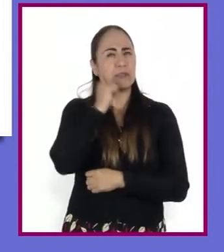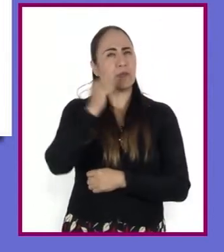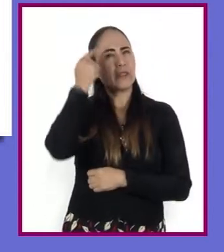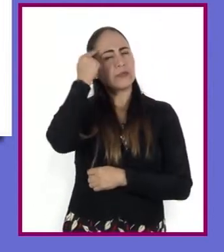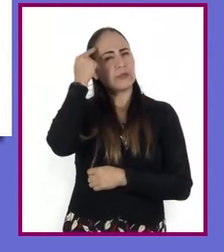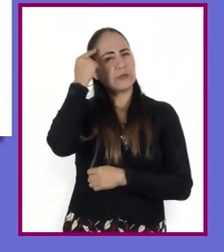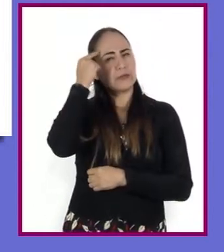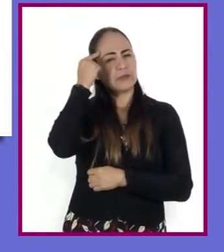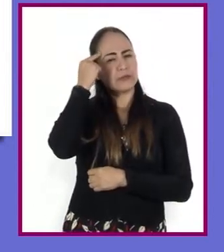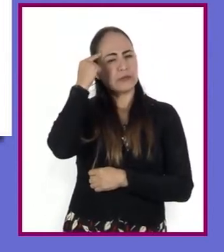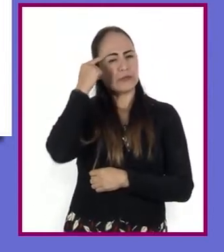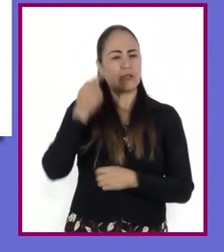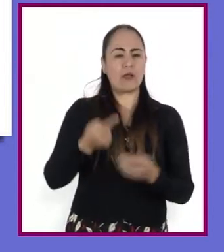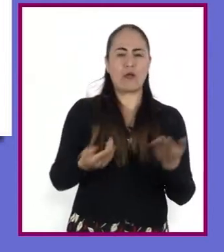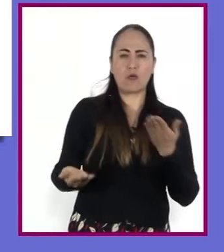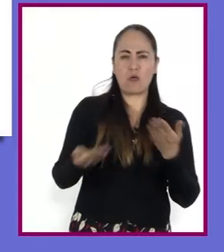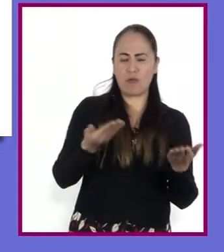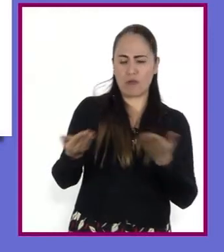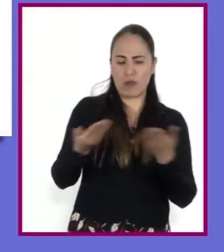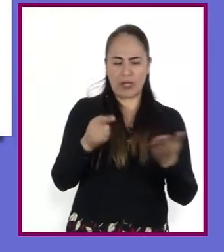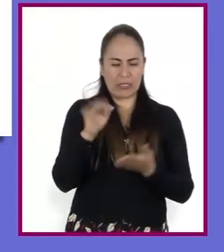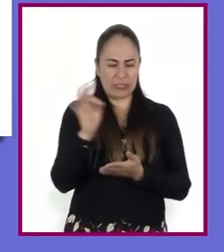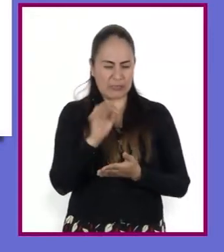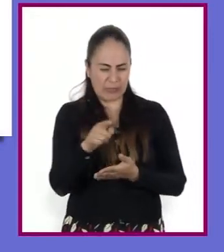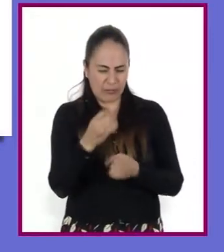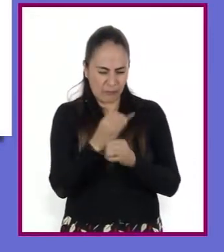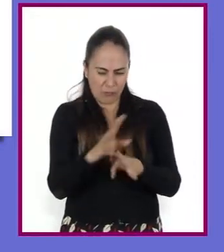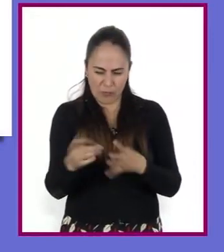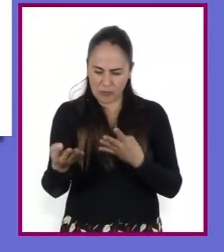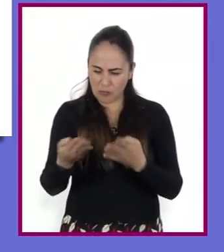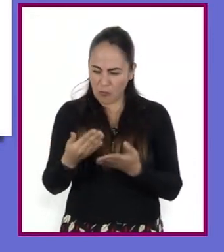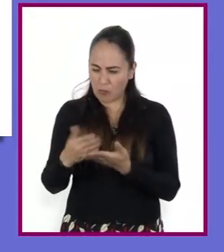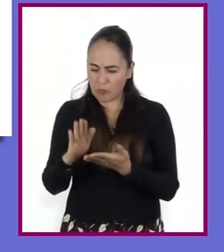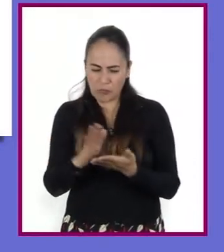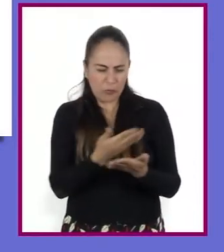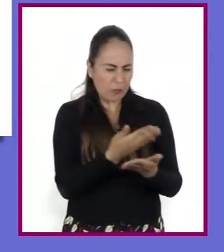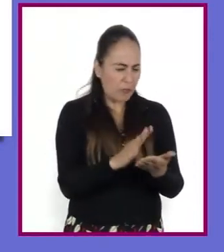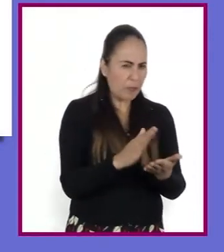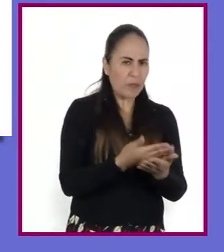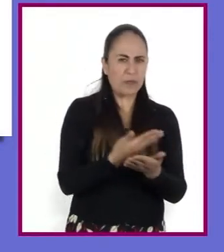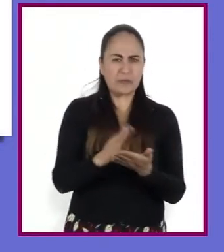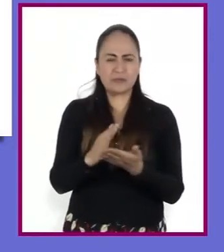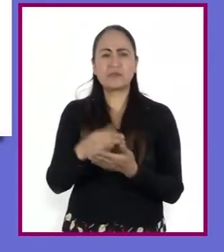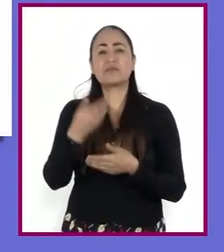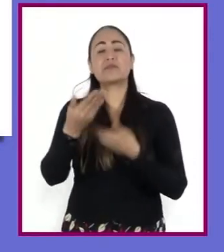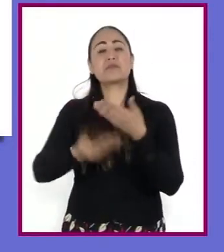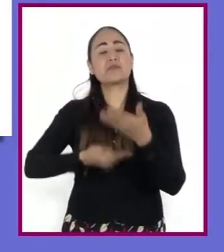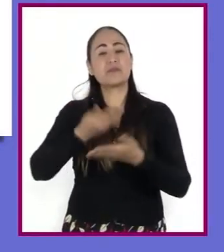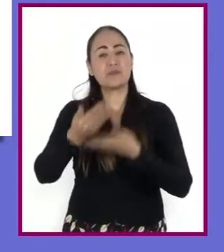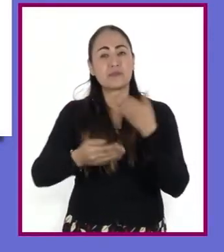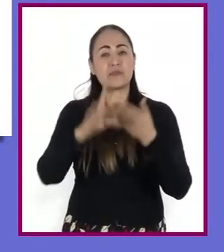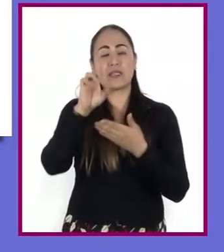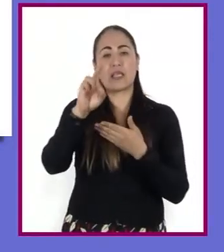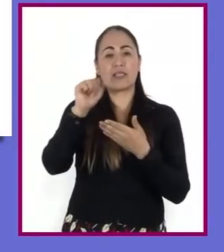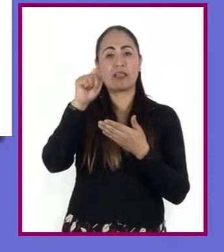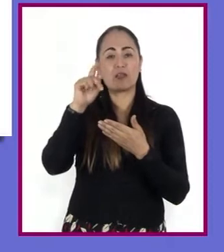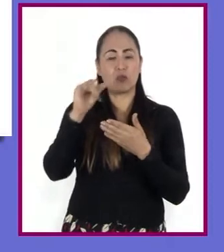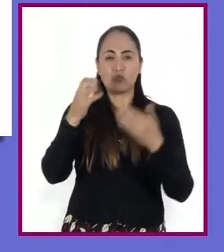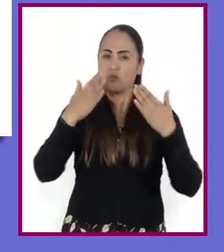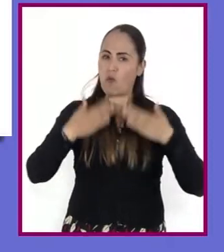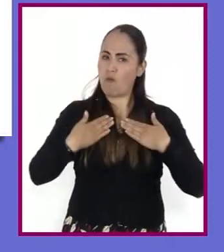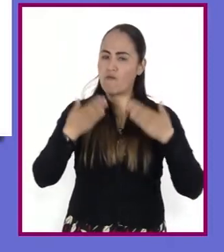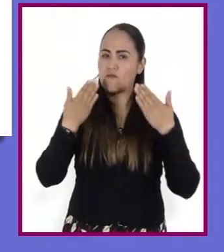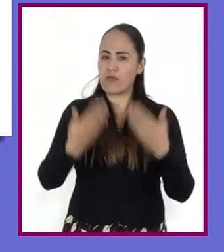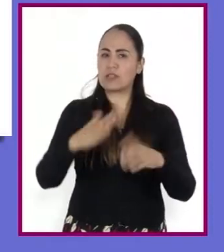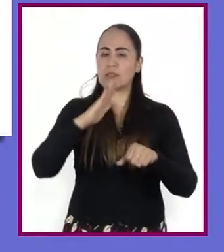comparar, priorizar y descartar la información de todas ellas. Esto nos llevará a obtener datos más fiables en los